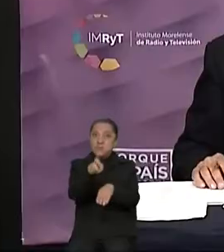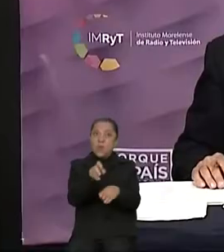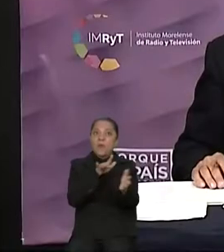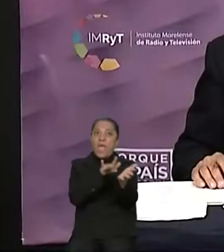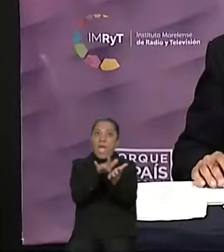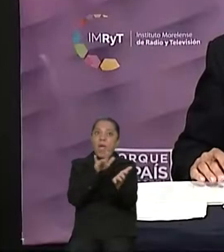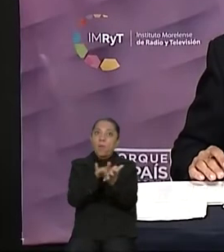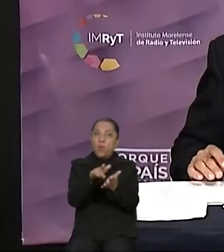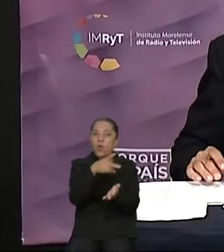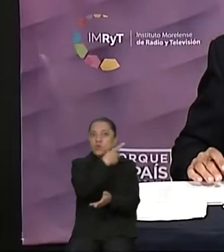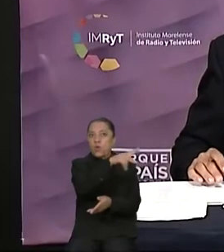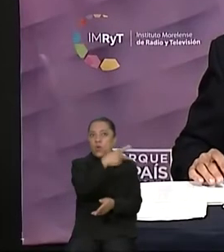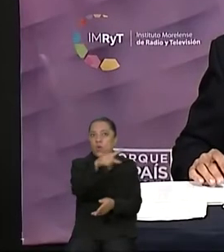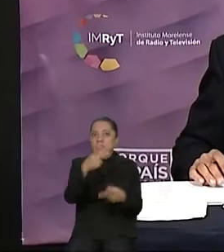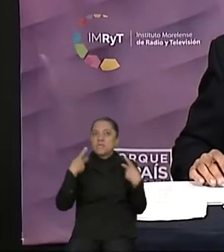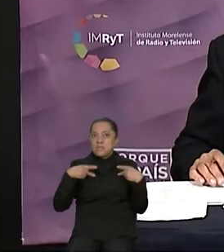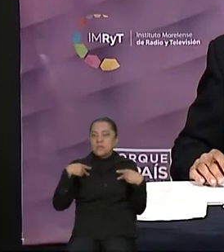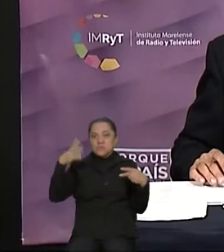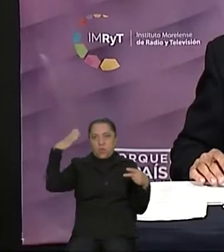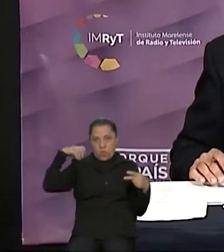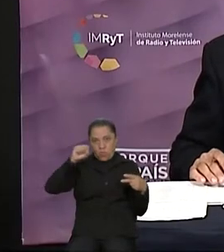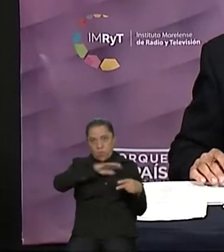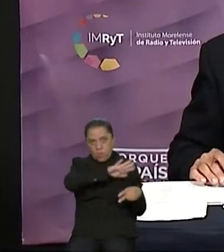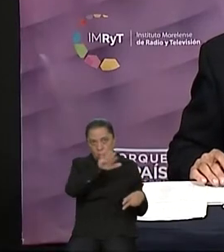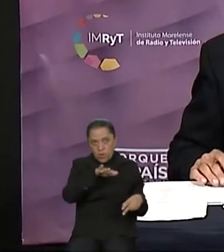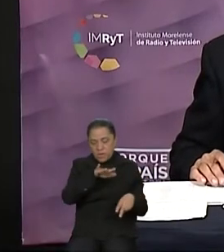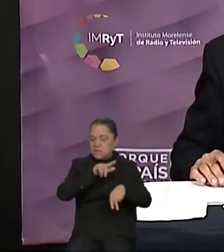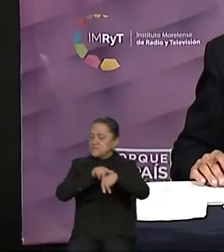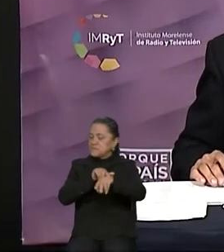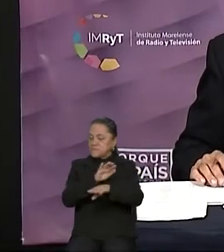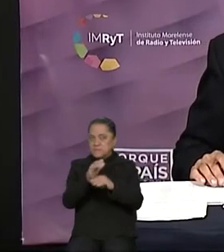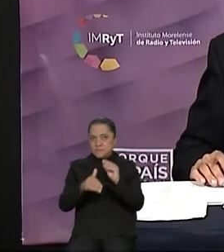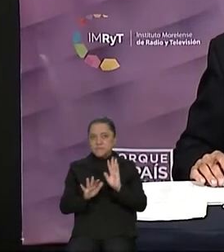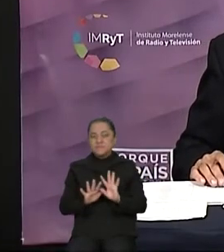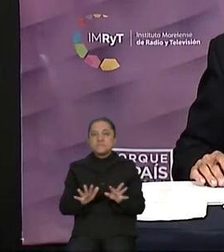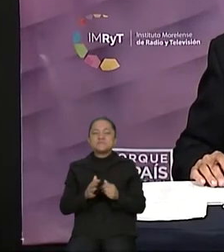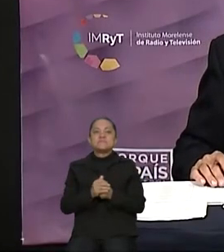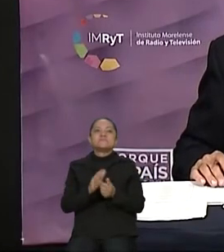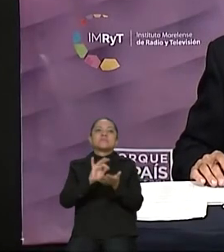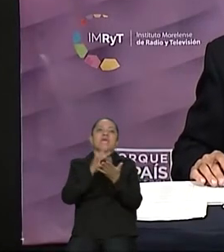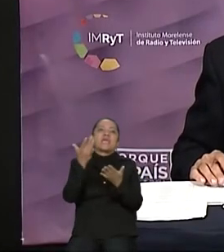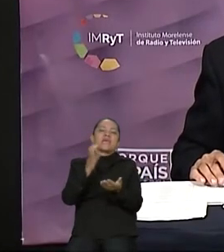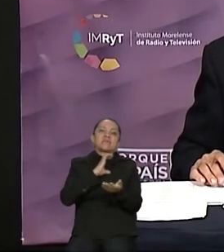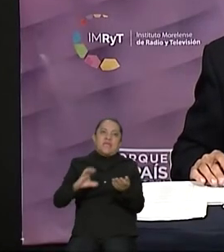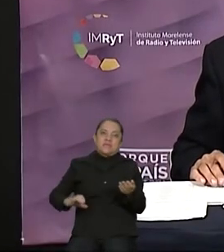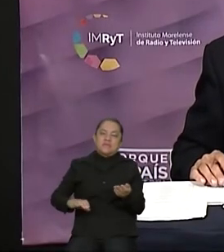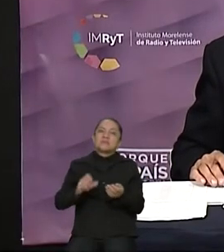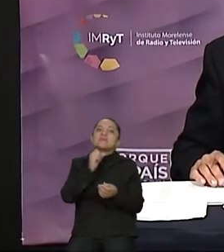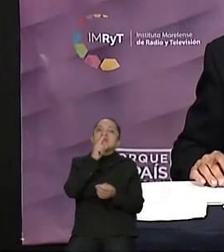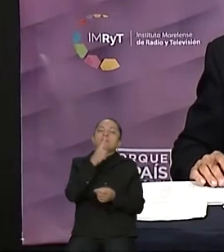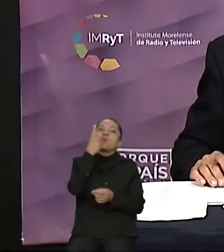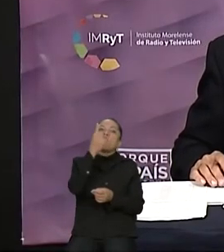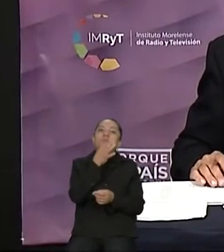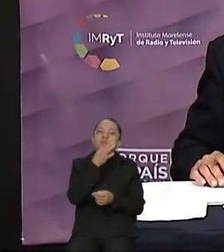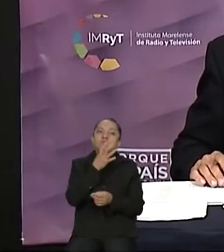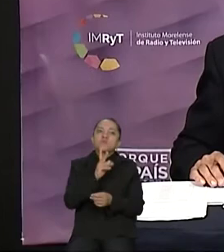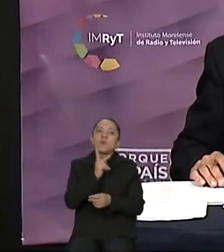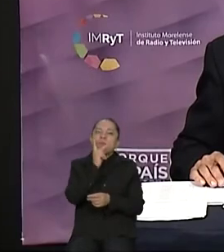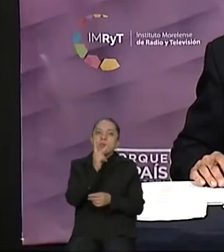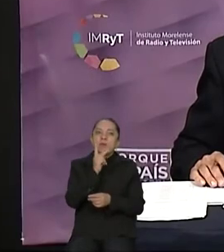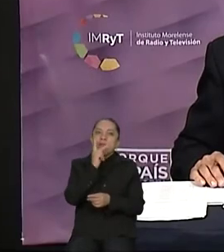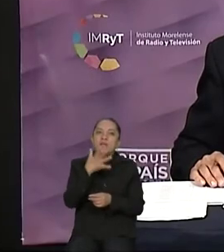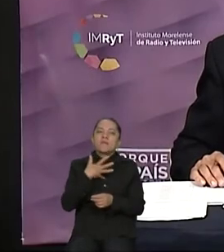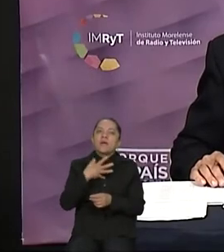estos moreles. Acabó su tiempo. Muchas gracias, candidata. También para la réplica hasta por un minuto, la palabra la tiene José